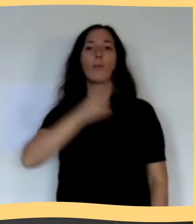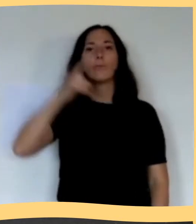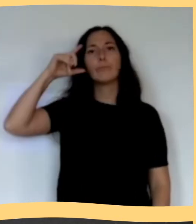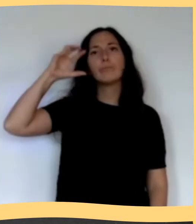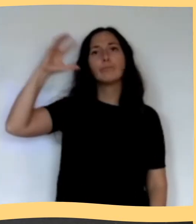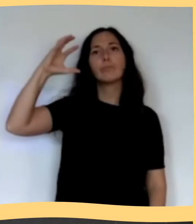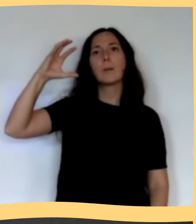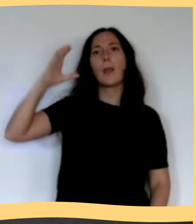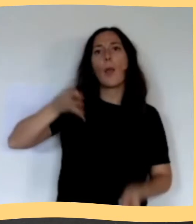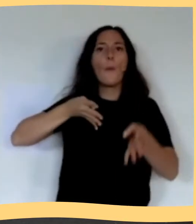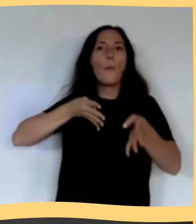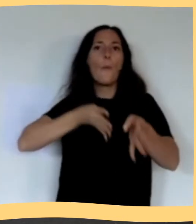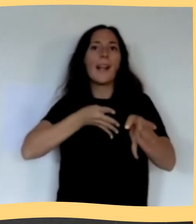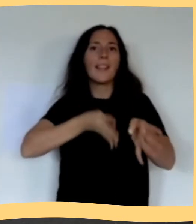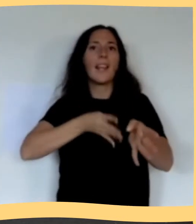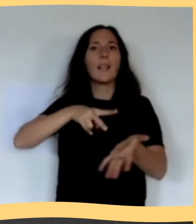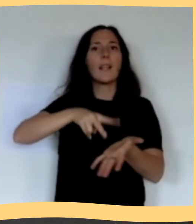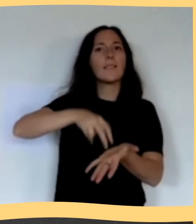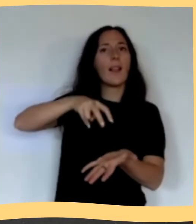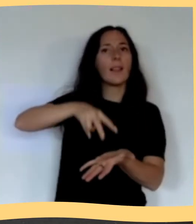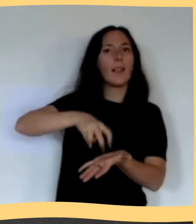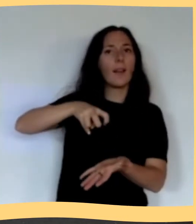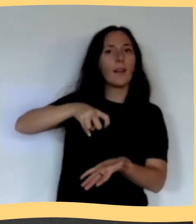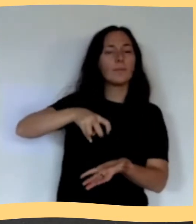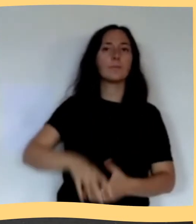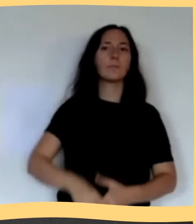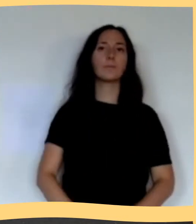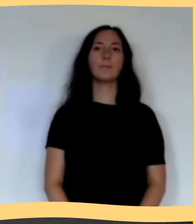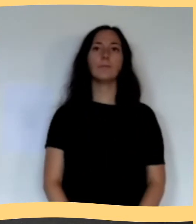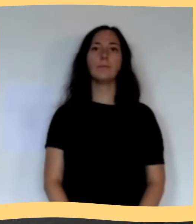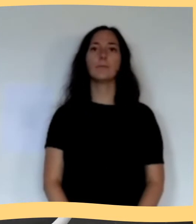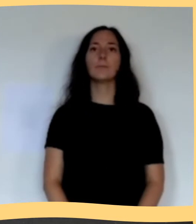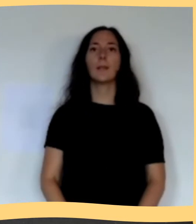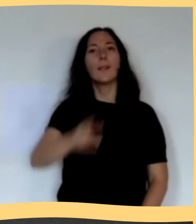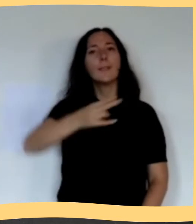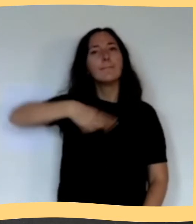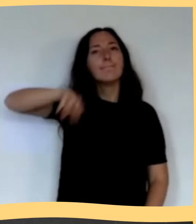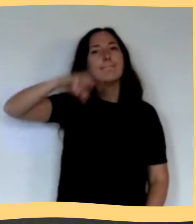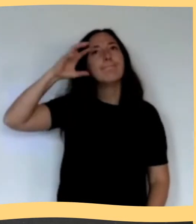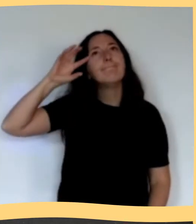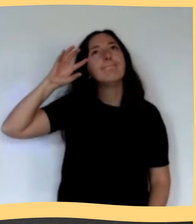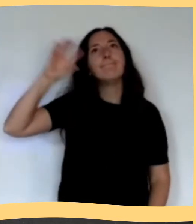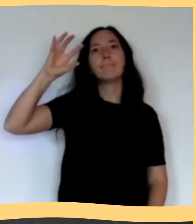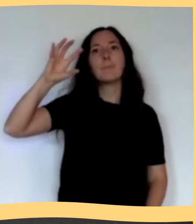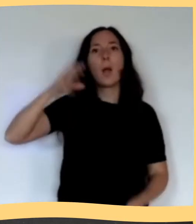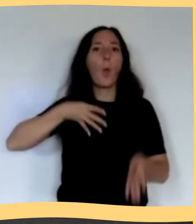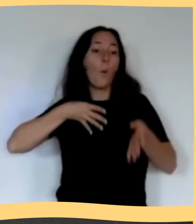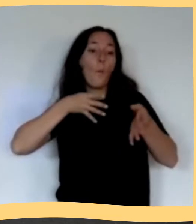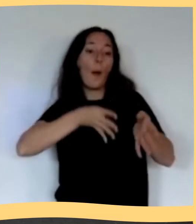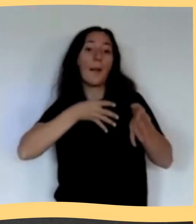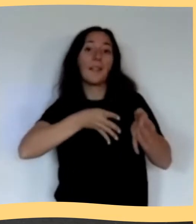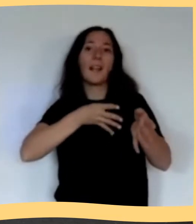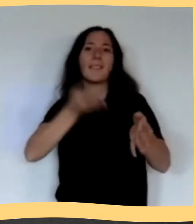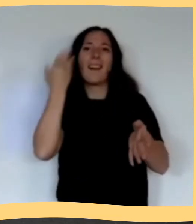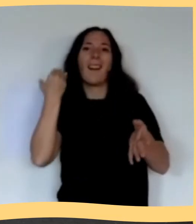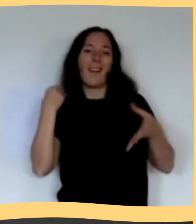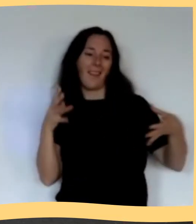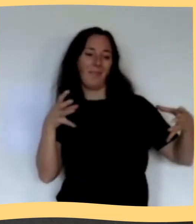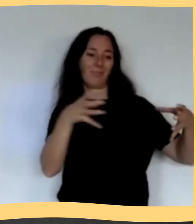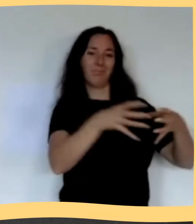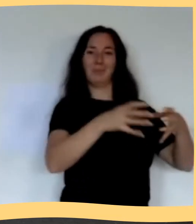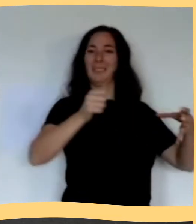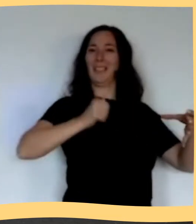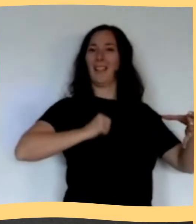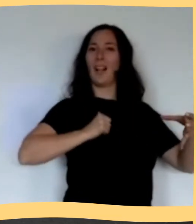Conmemoración de la batalla que libró el